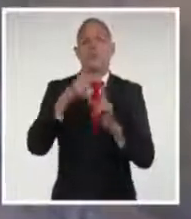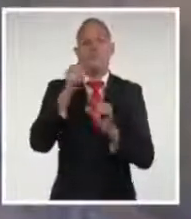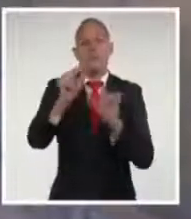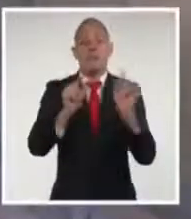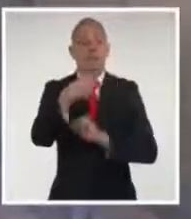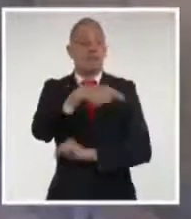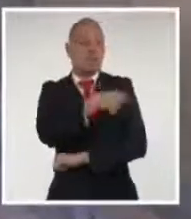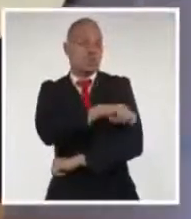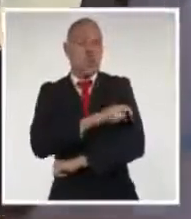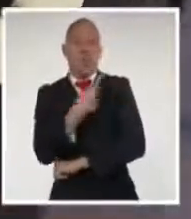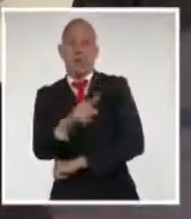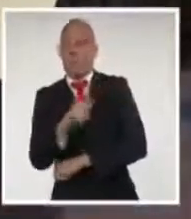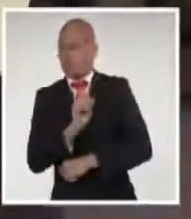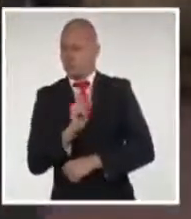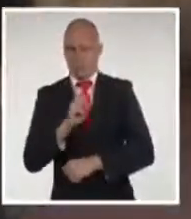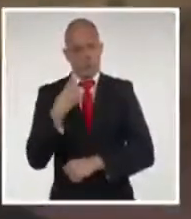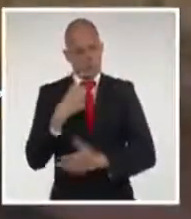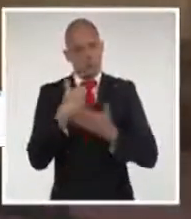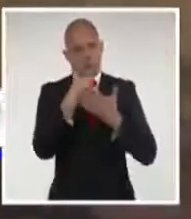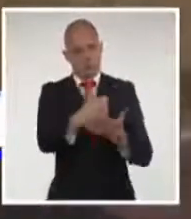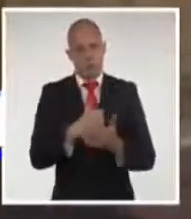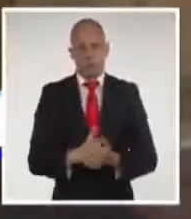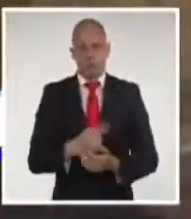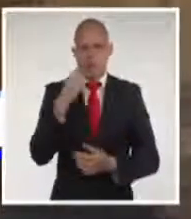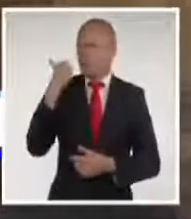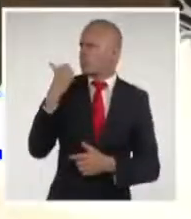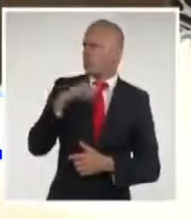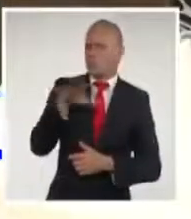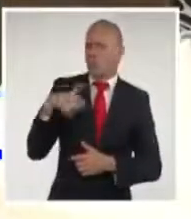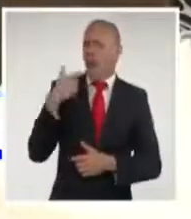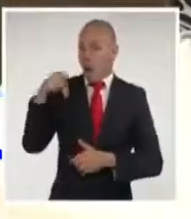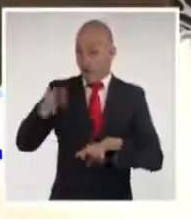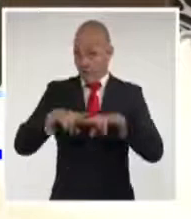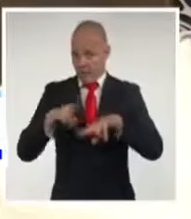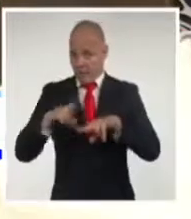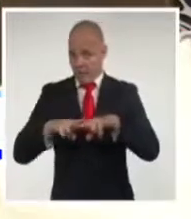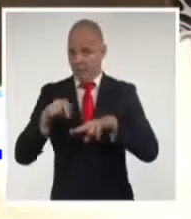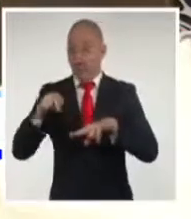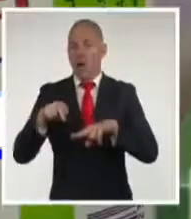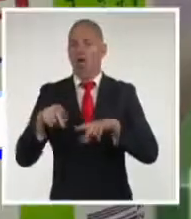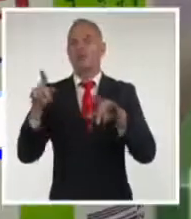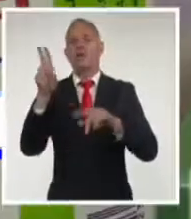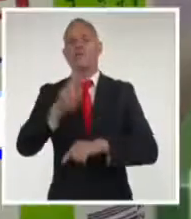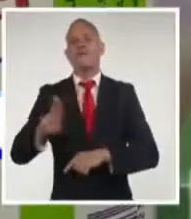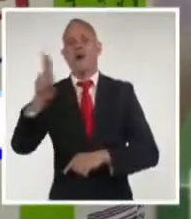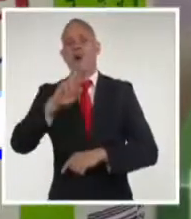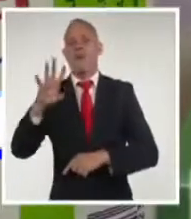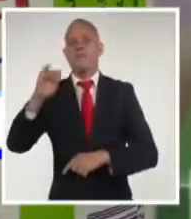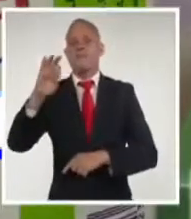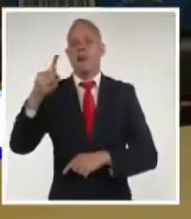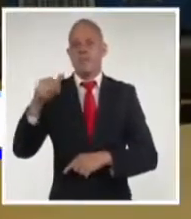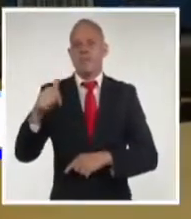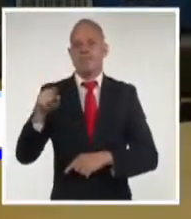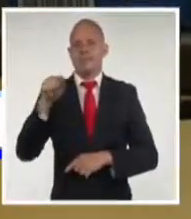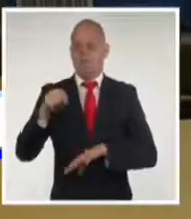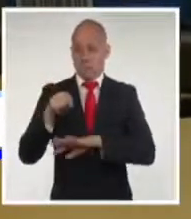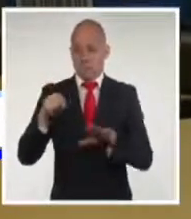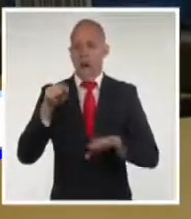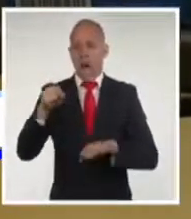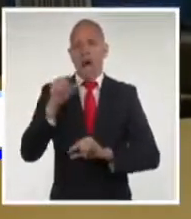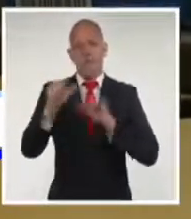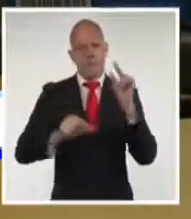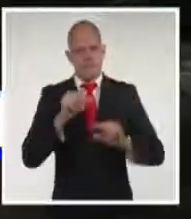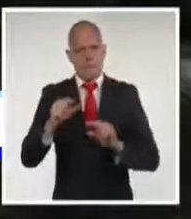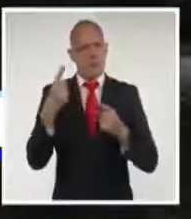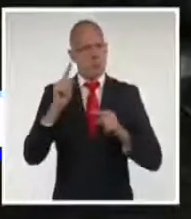Hasta la Facultad de Matemática y Computación de la Universidad de La Habana llegan donativos de estudiantes, profesores e instituciones de la ciudad